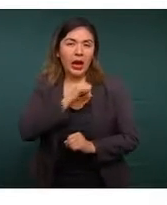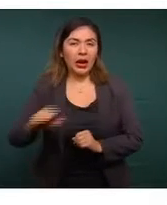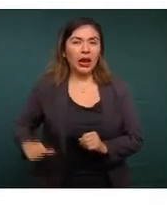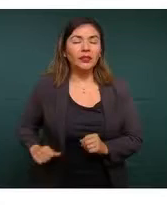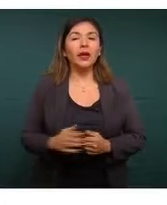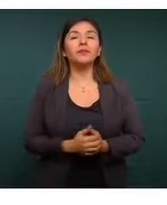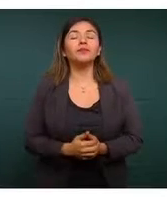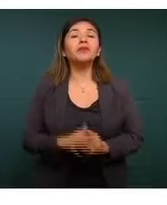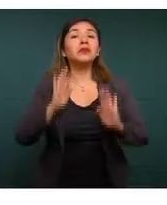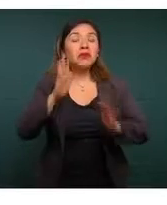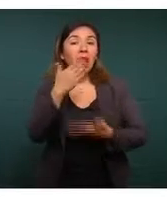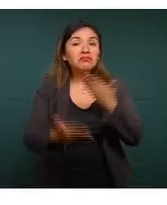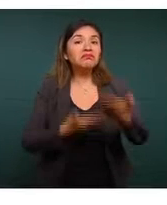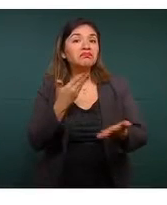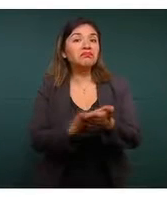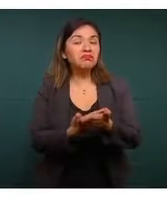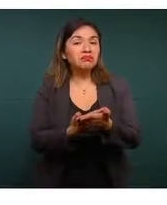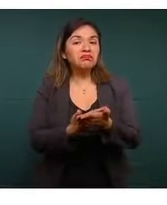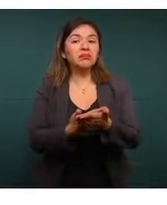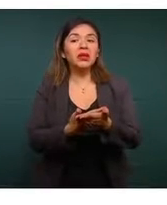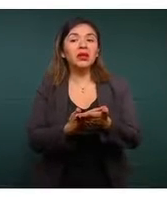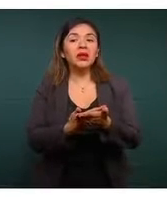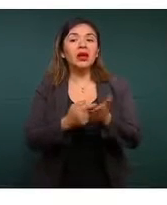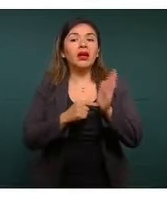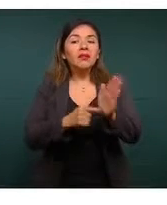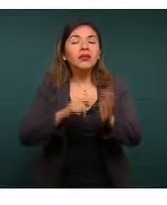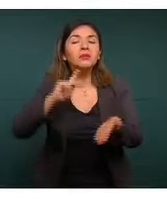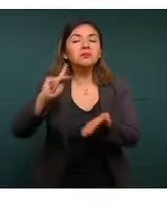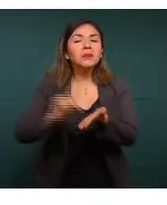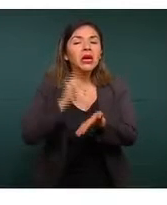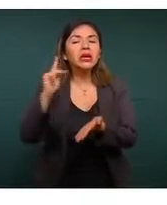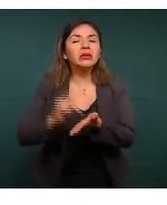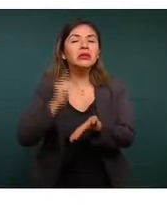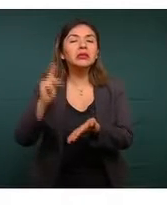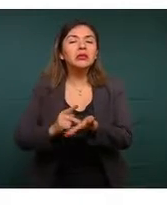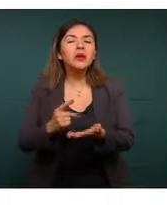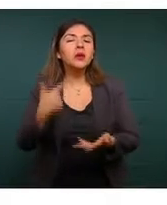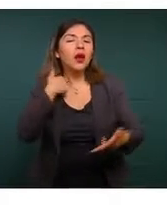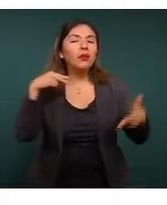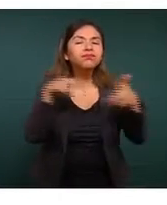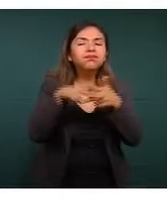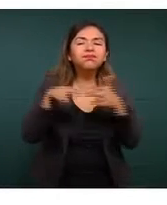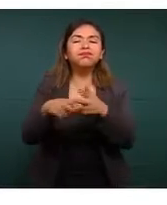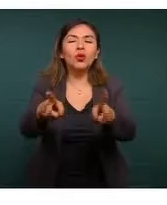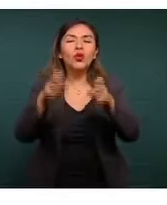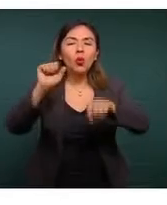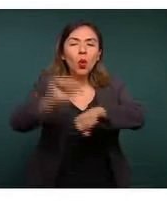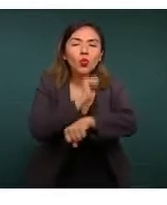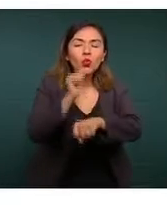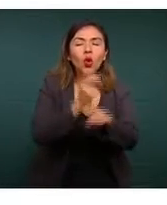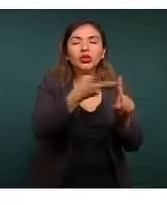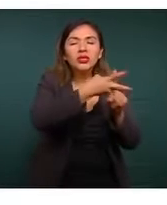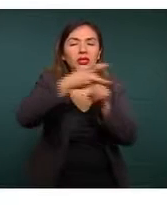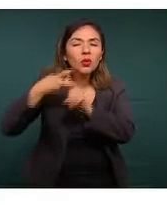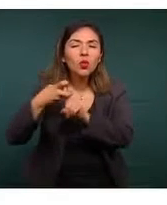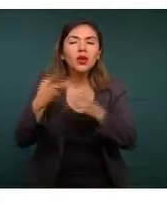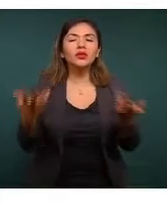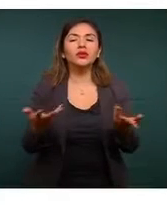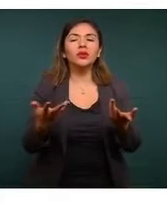Se han presentado aquí los eventos, los homicidios, robo de vehículos, secuestros.